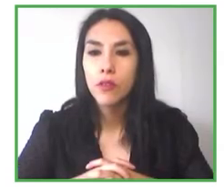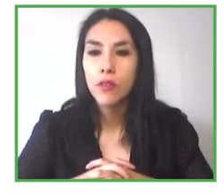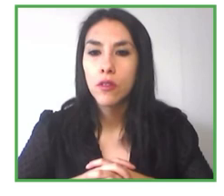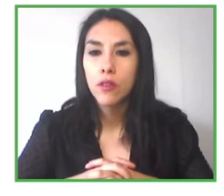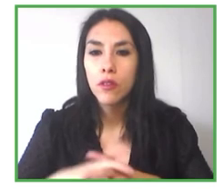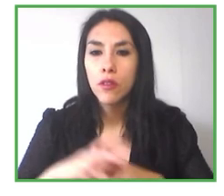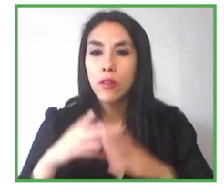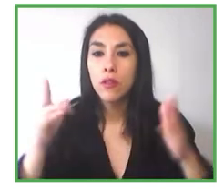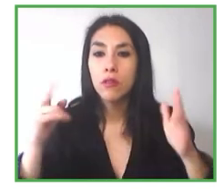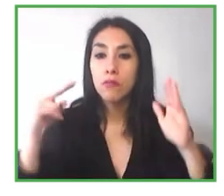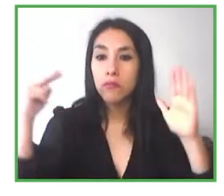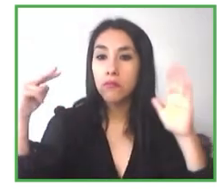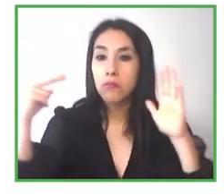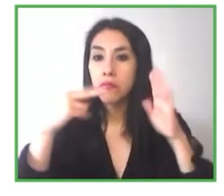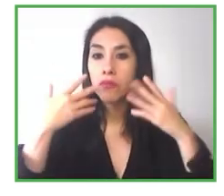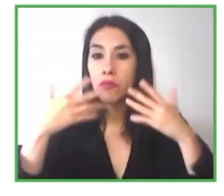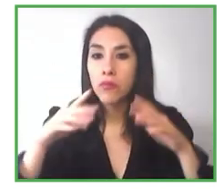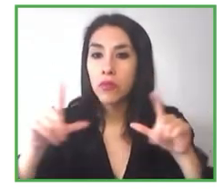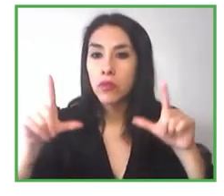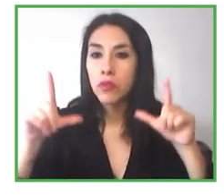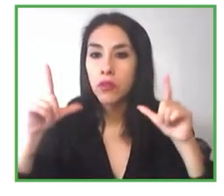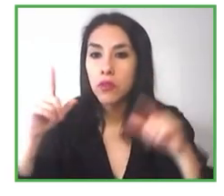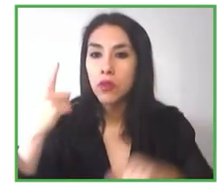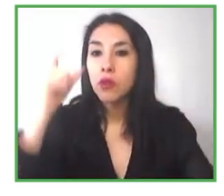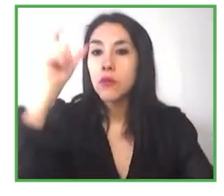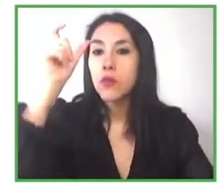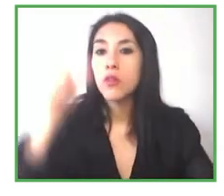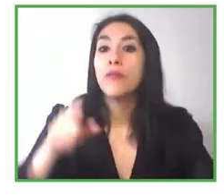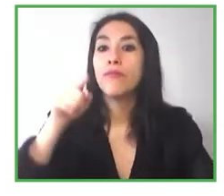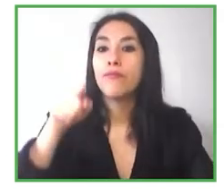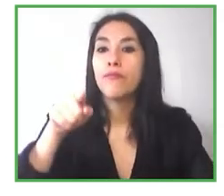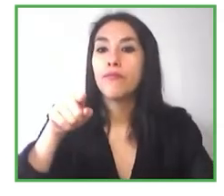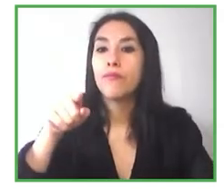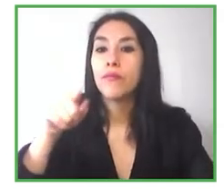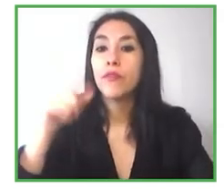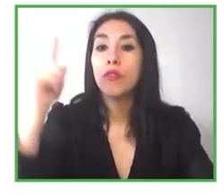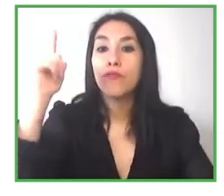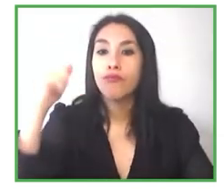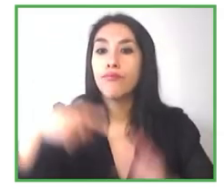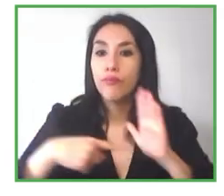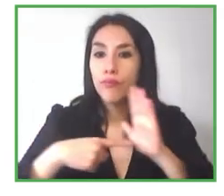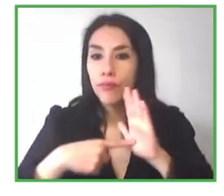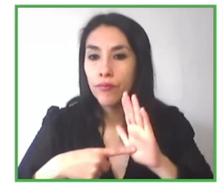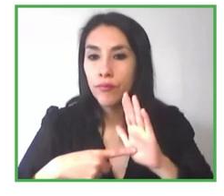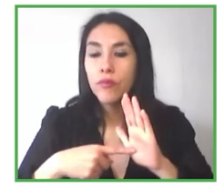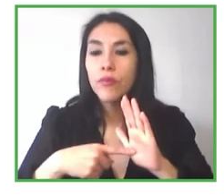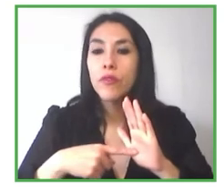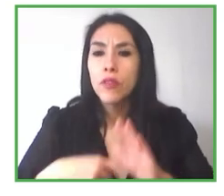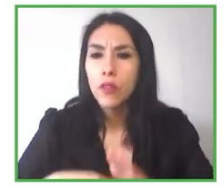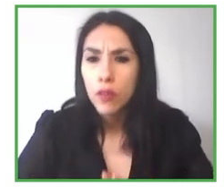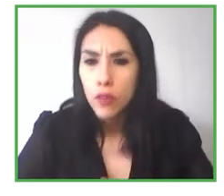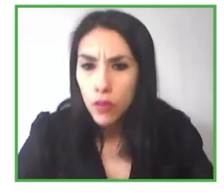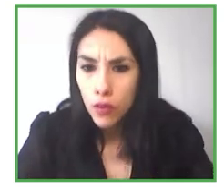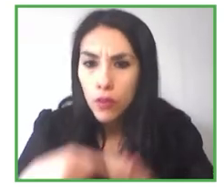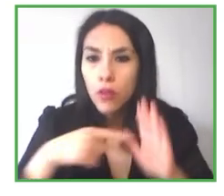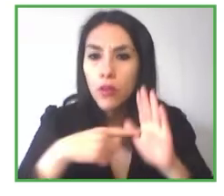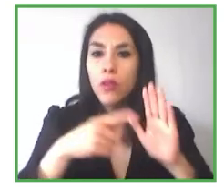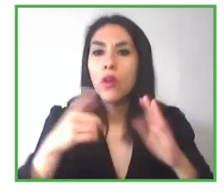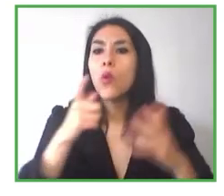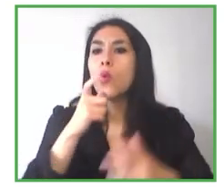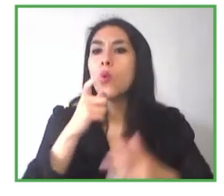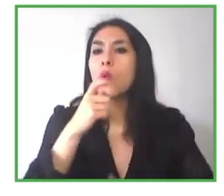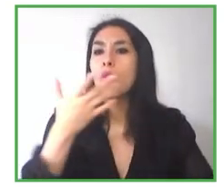Genial como pueden ver aquí uno de nuestros usuarios está utilizando Sing AI en su vida diaria